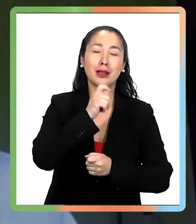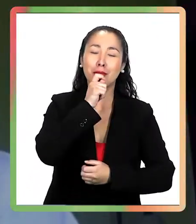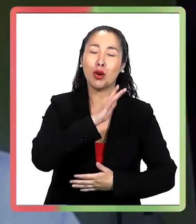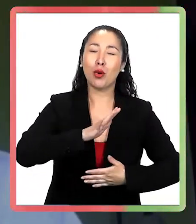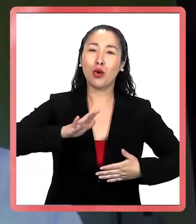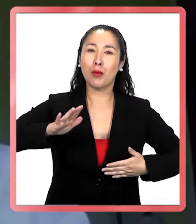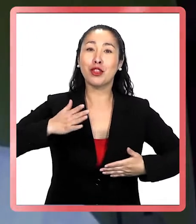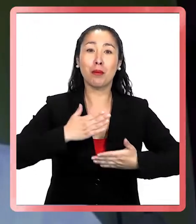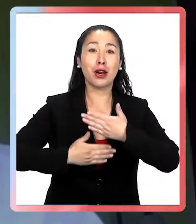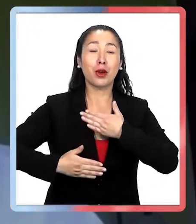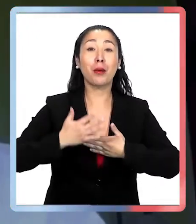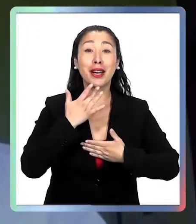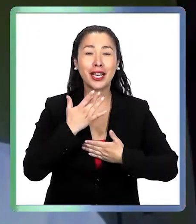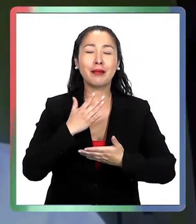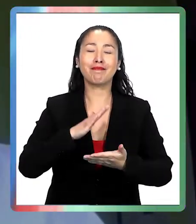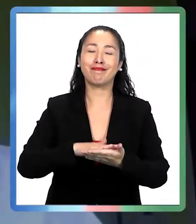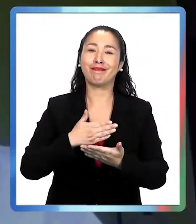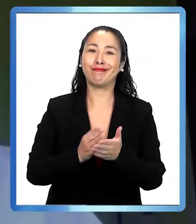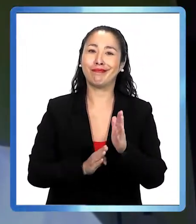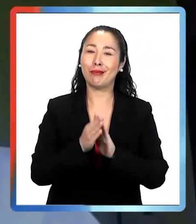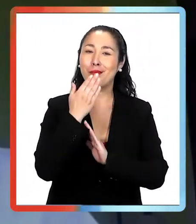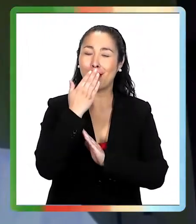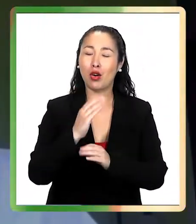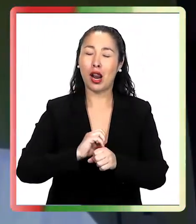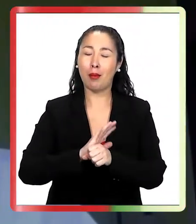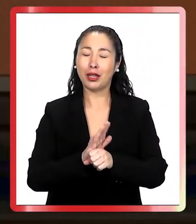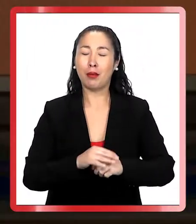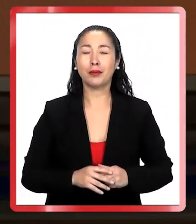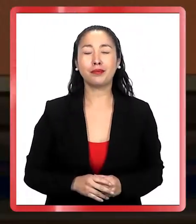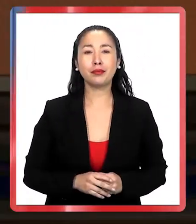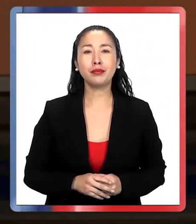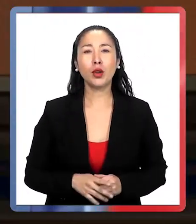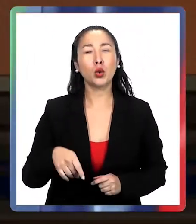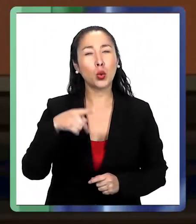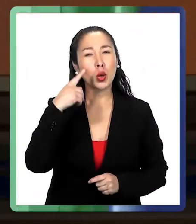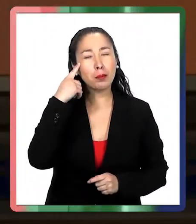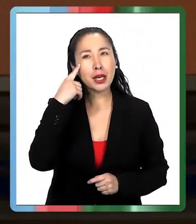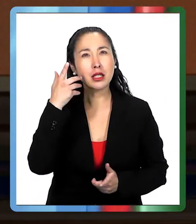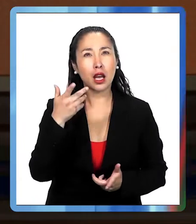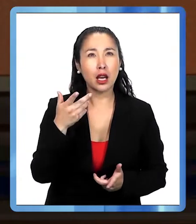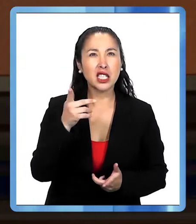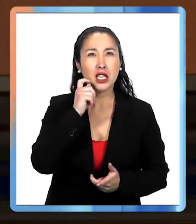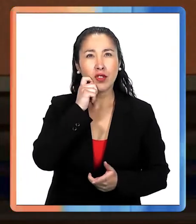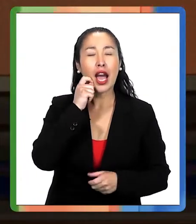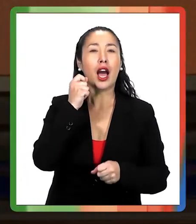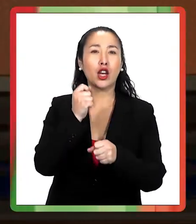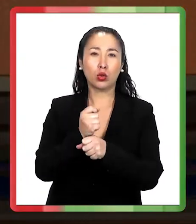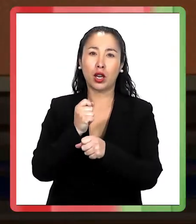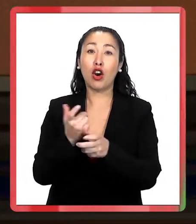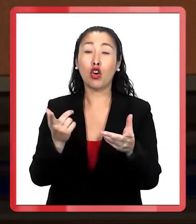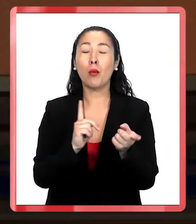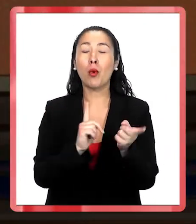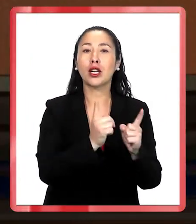comprometido para estar más sanos durante la pandemia. Y la verdad es que cuando uno piensa en esto, tiene que pensar que hay un trabajo